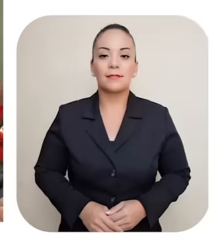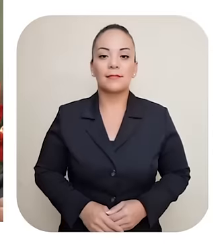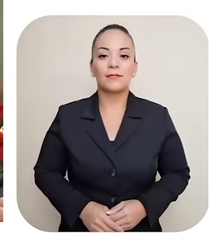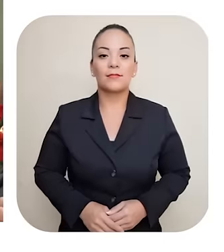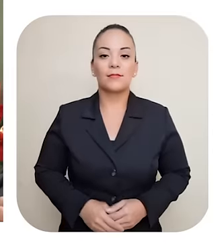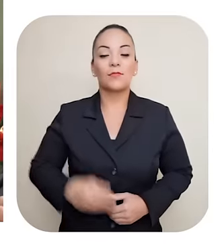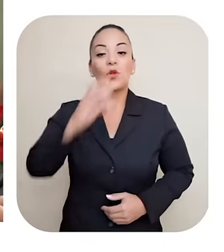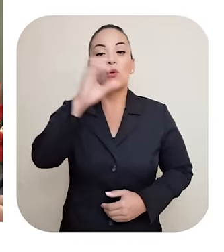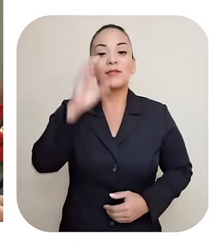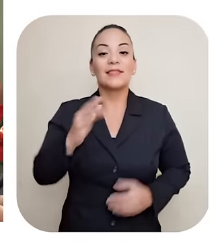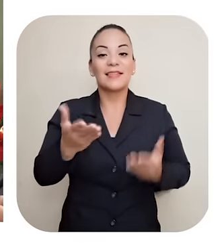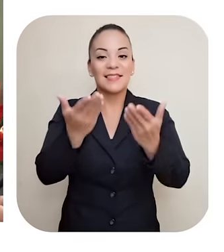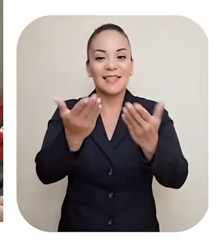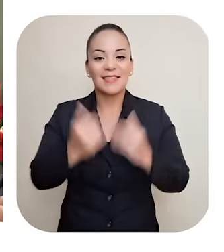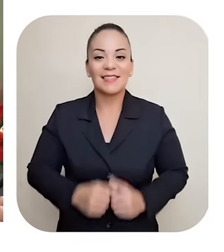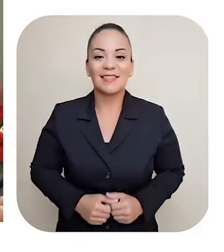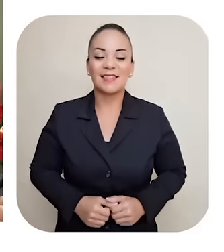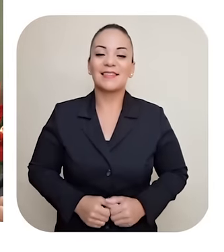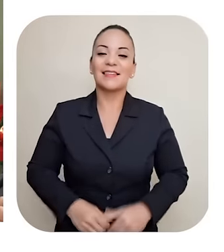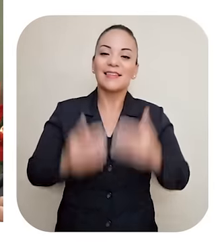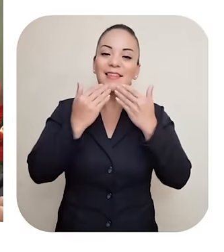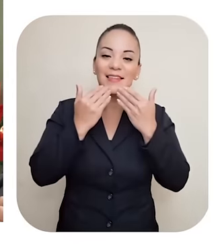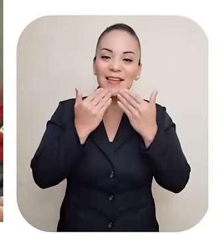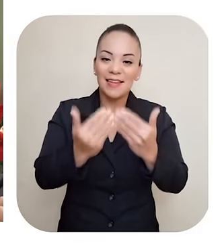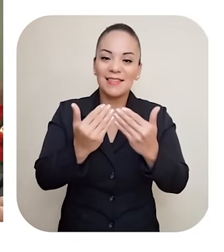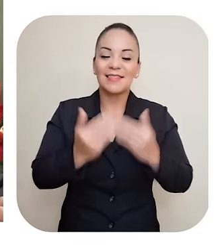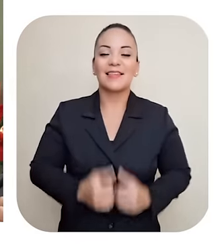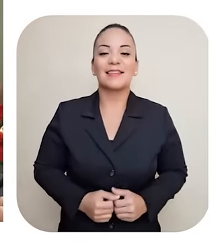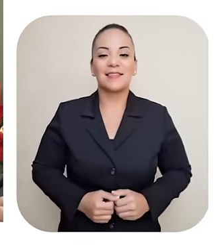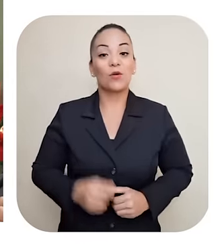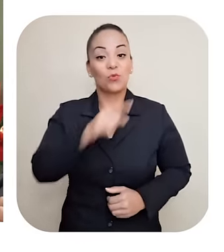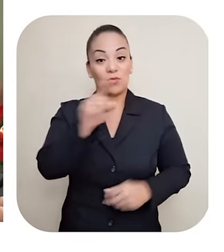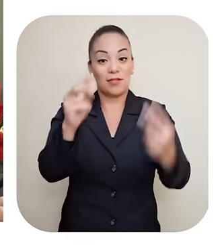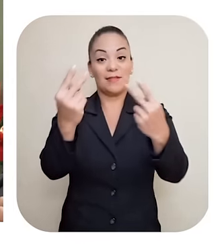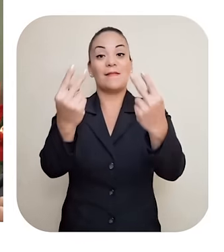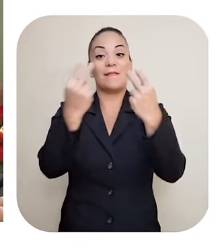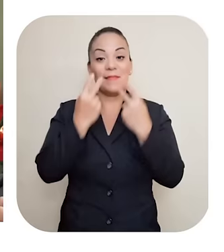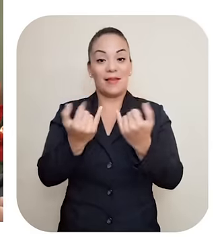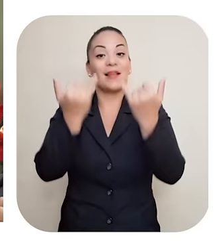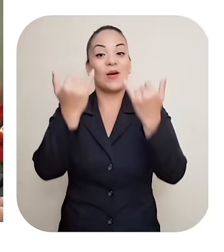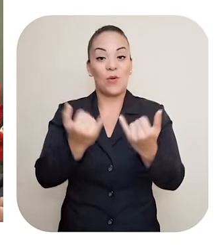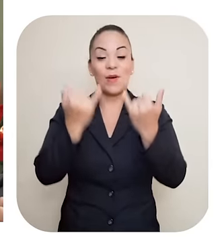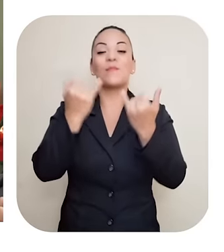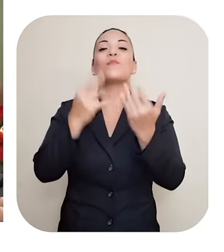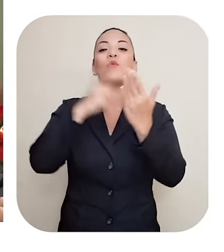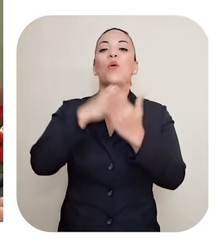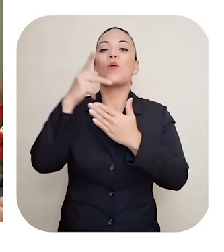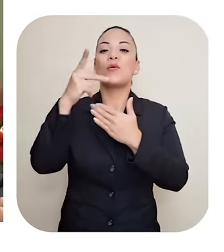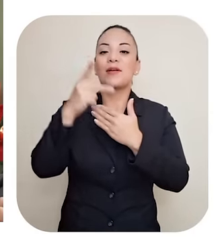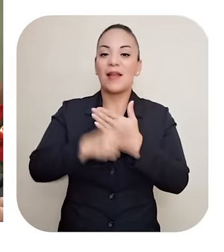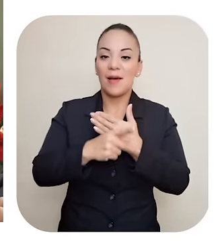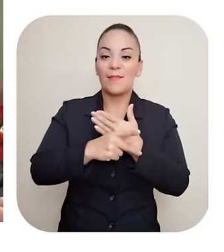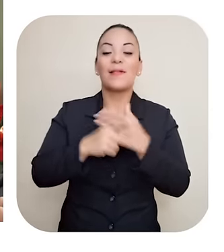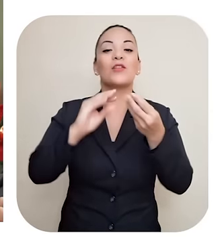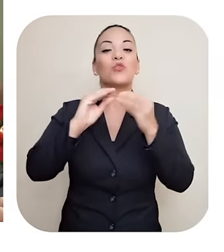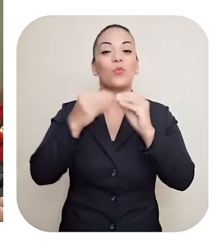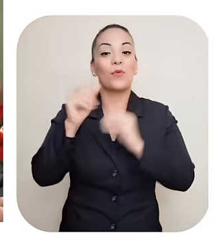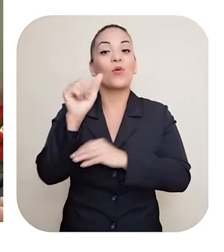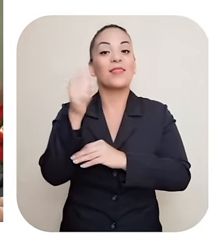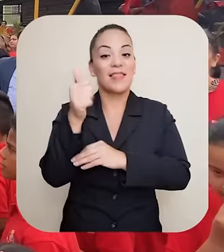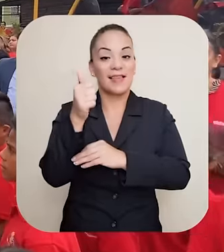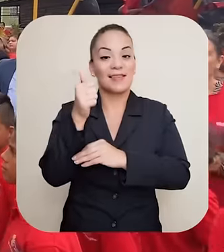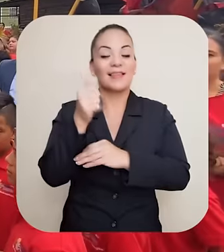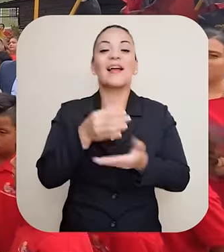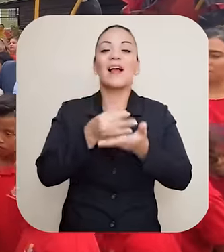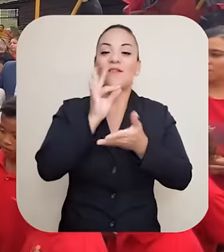Compachotas, muchísimas gracias por unirse a esta Mi décima edición de Cafeteando con el